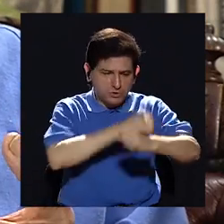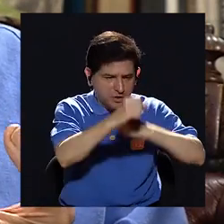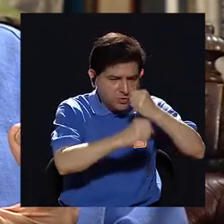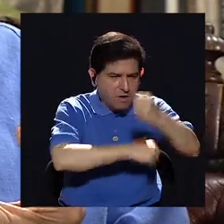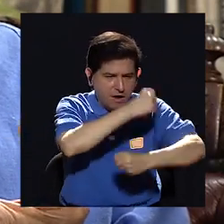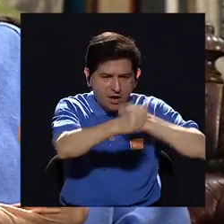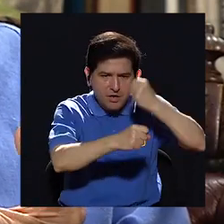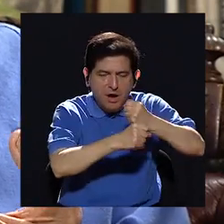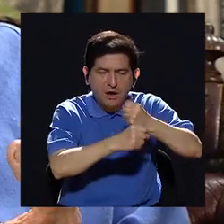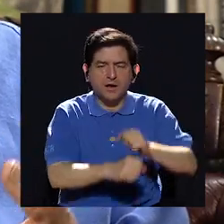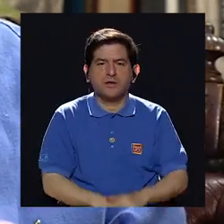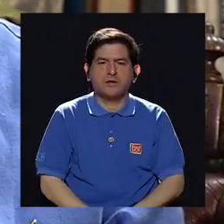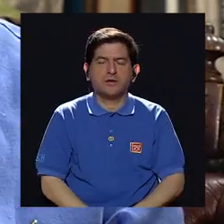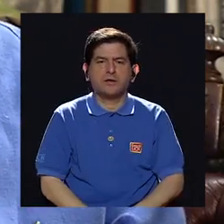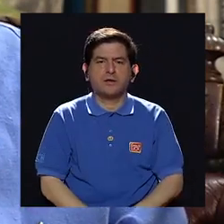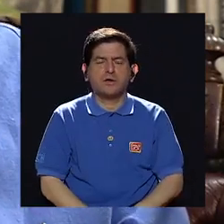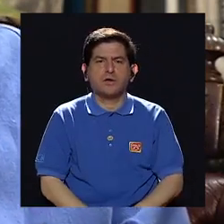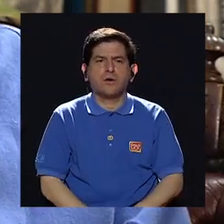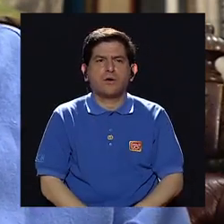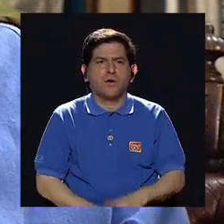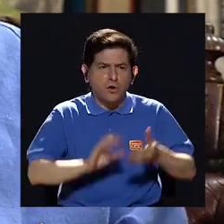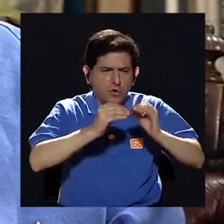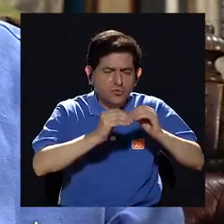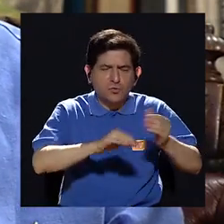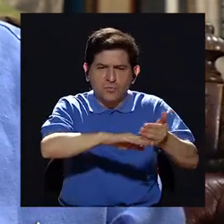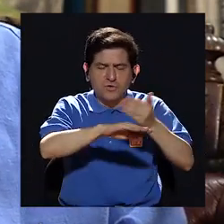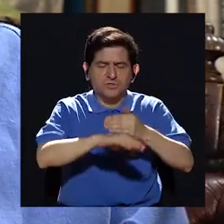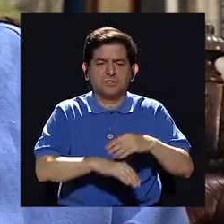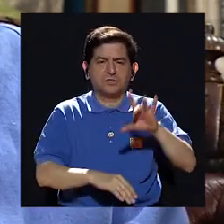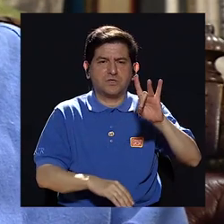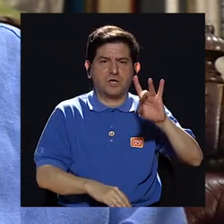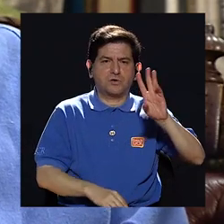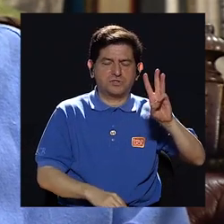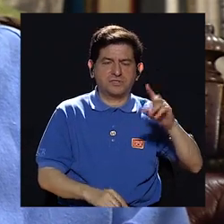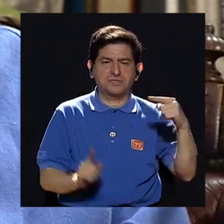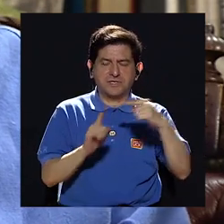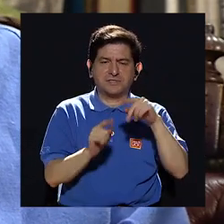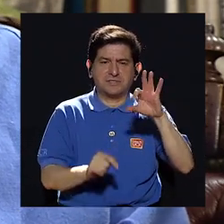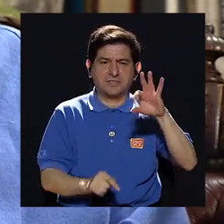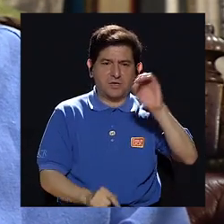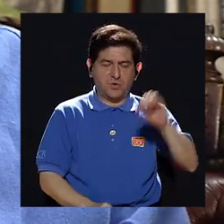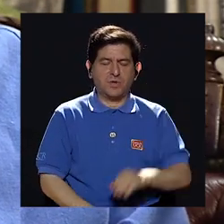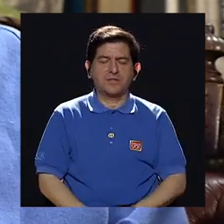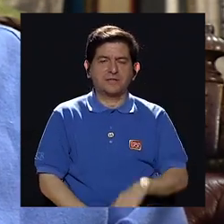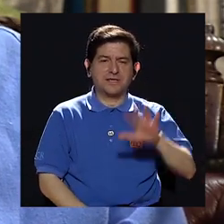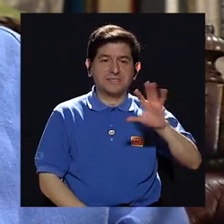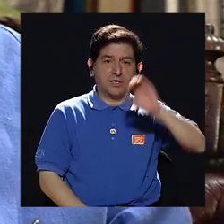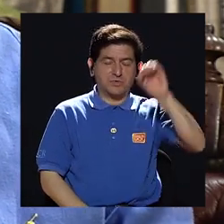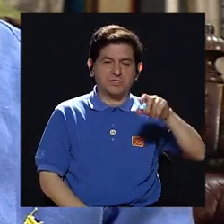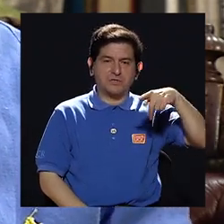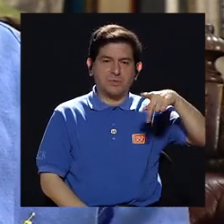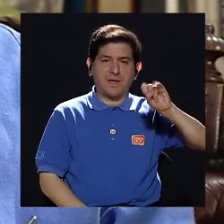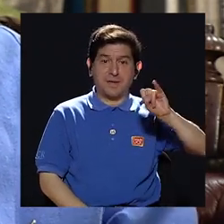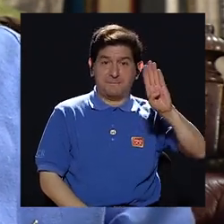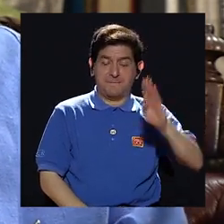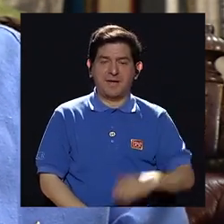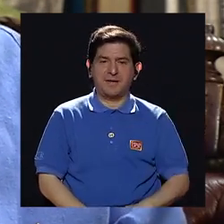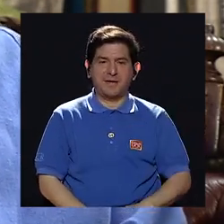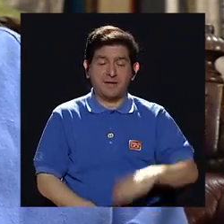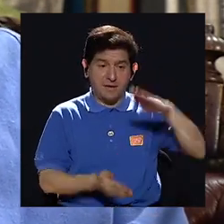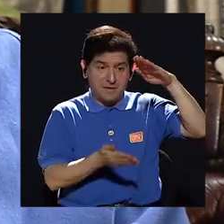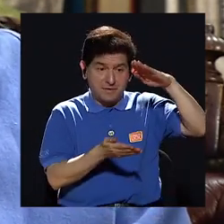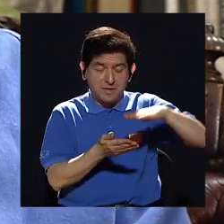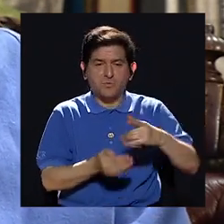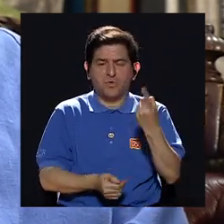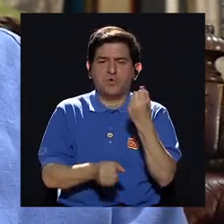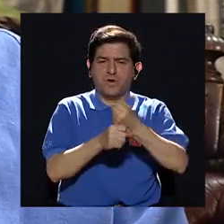anualmente. El promedio de crecimiento del 86 al 90 fue de un 5 por ciento del PIB. Y bajamos el